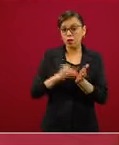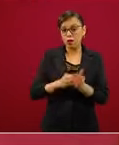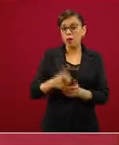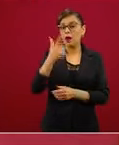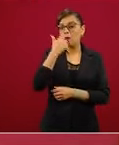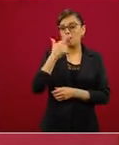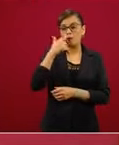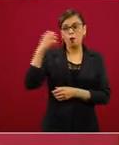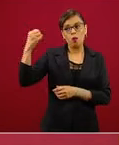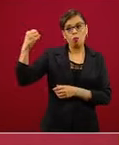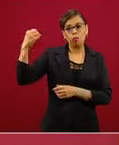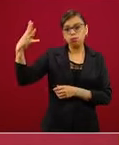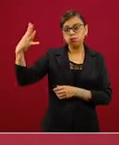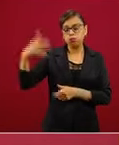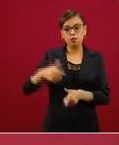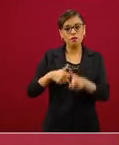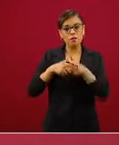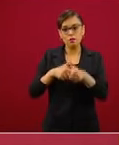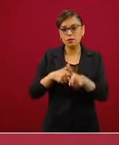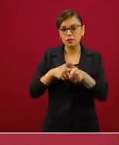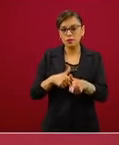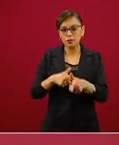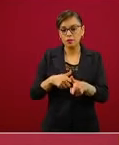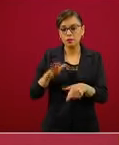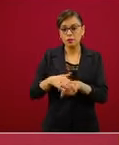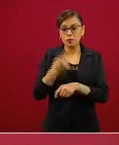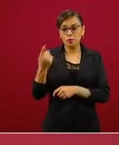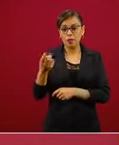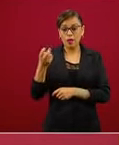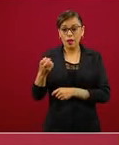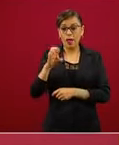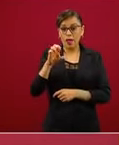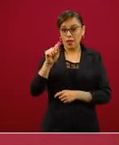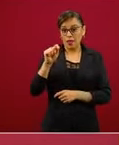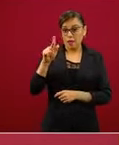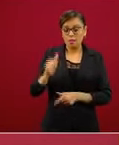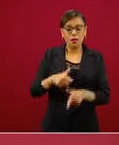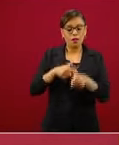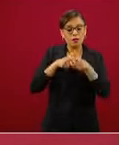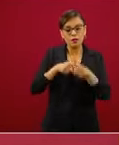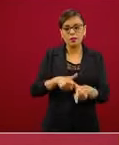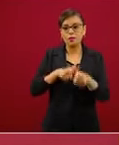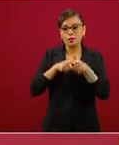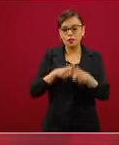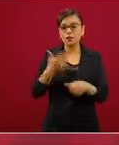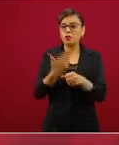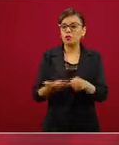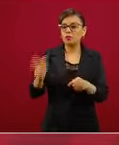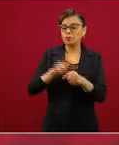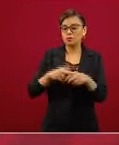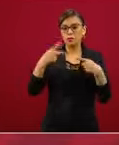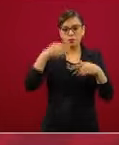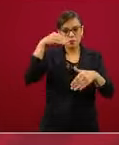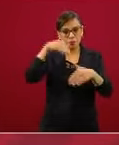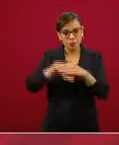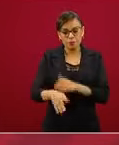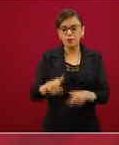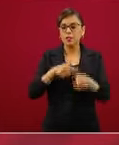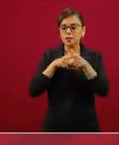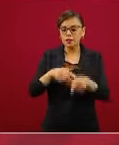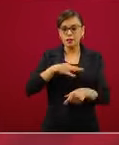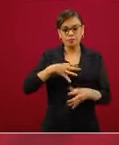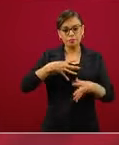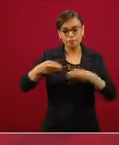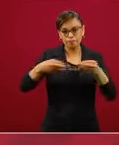en una etapa en donde sigue habiendo contagio, sigue habiendo hospitalizaciones, tan sólo en el Estado de